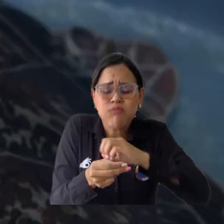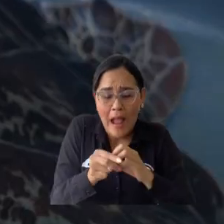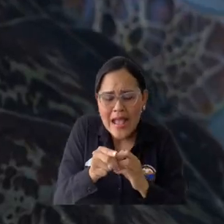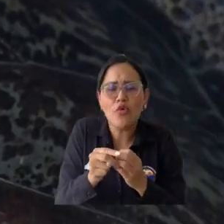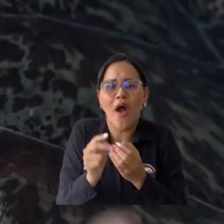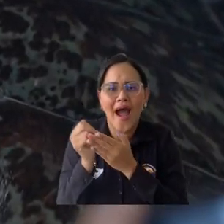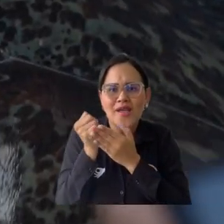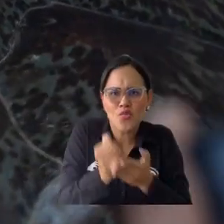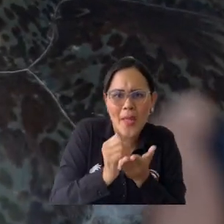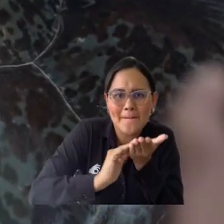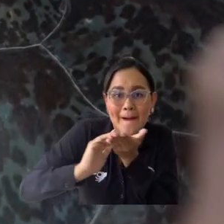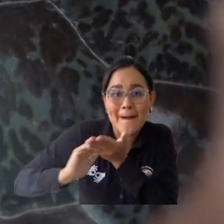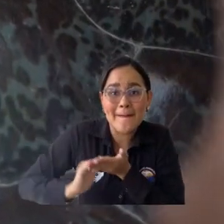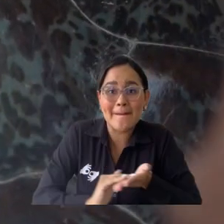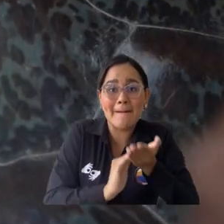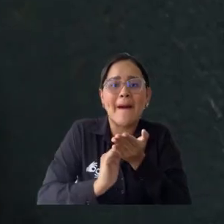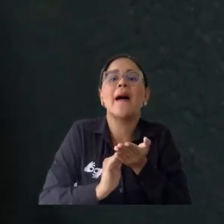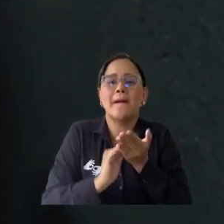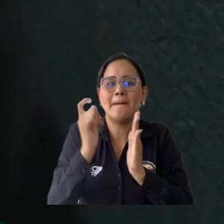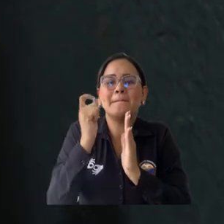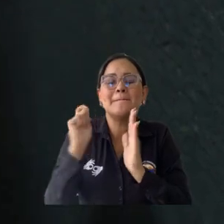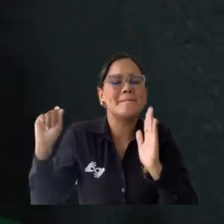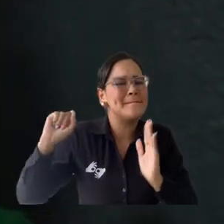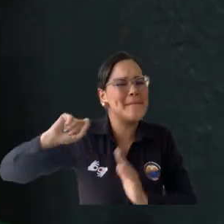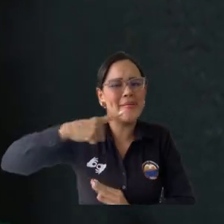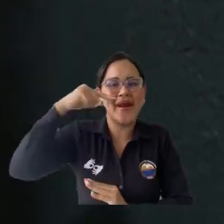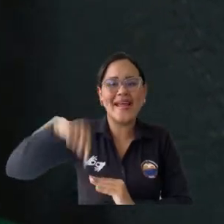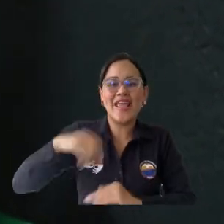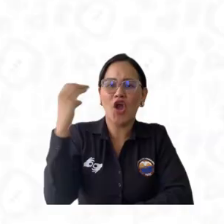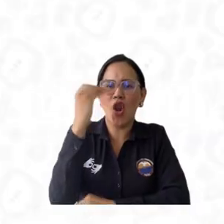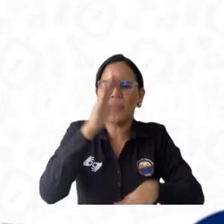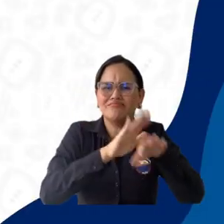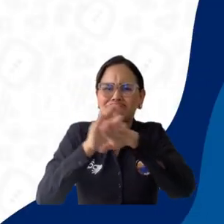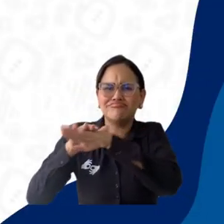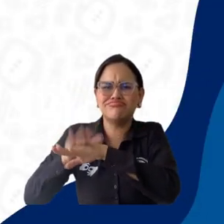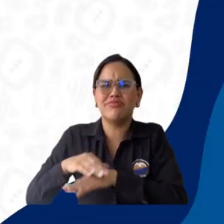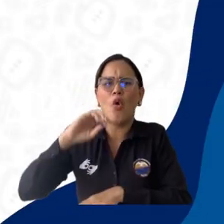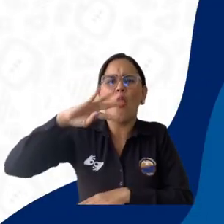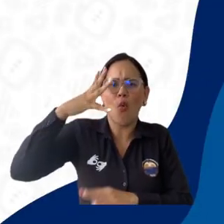enfermedad tumoral que por primera vez fue reportada en Colombia en cuatro ejemplares.